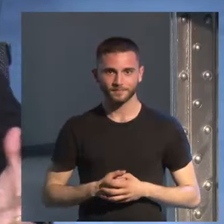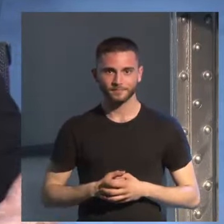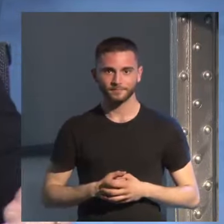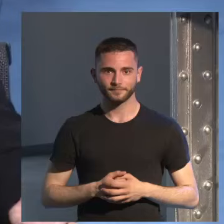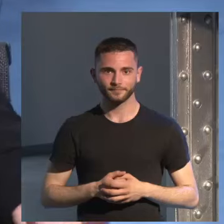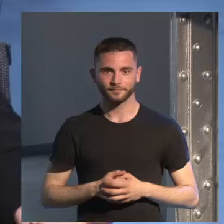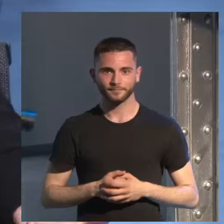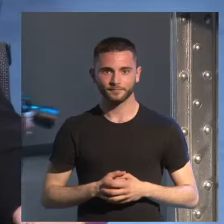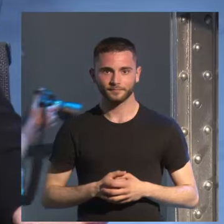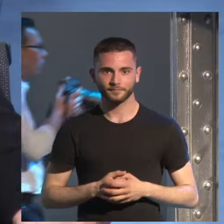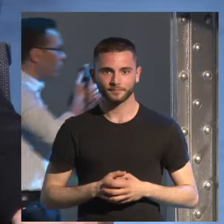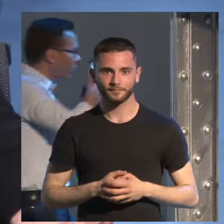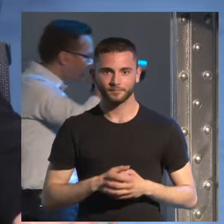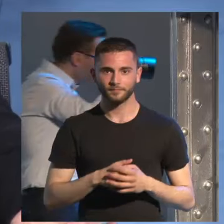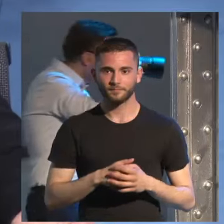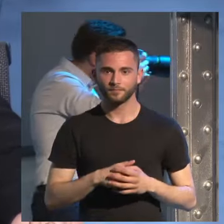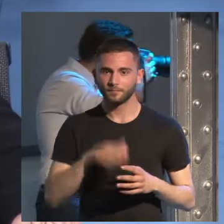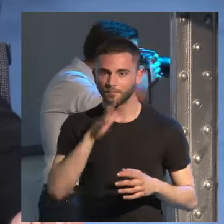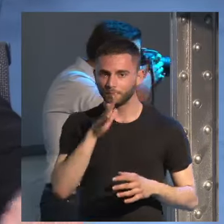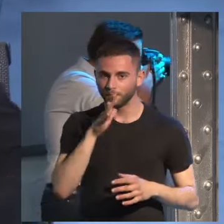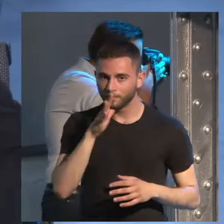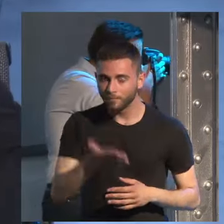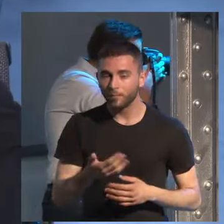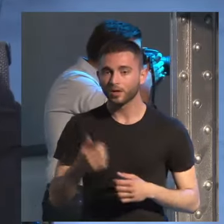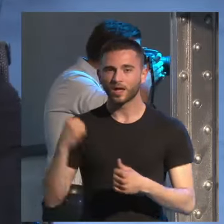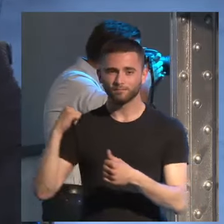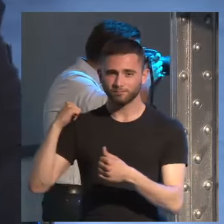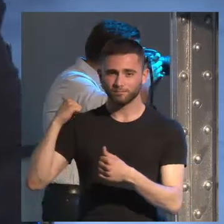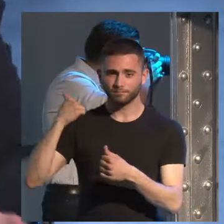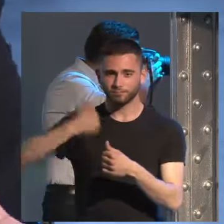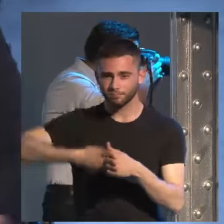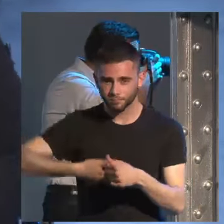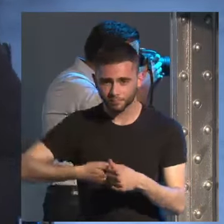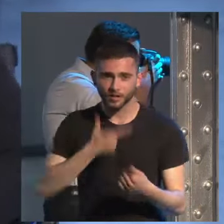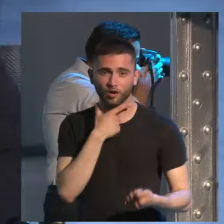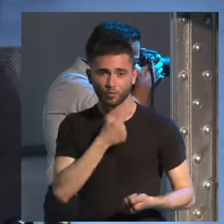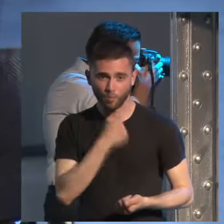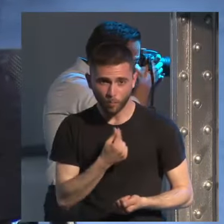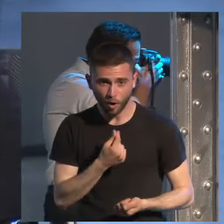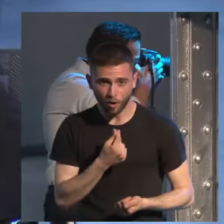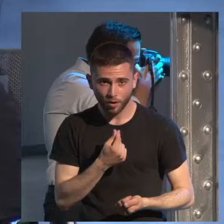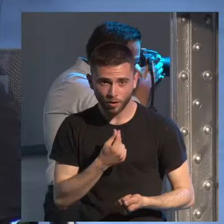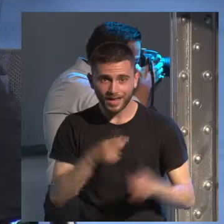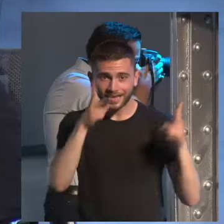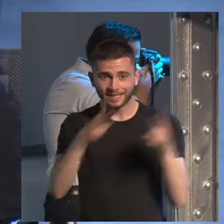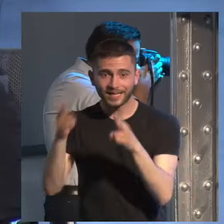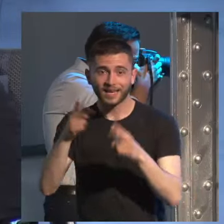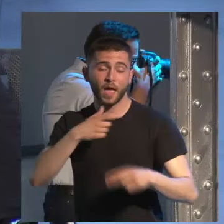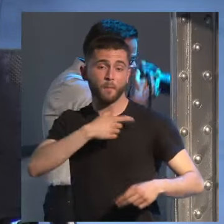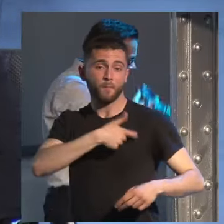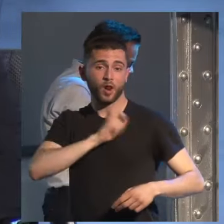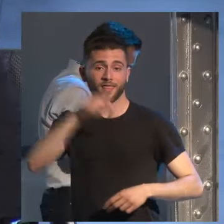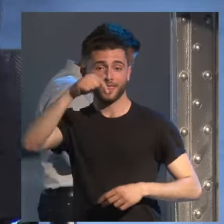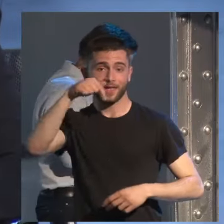Porque yo creo que se dejaron, por ejemplo, ahora después de tantos años se puede decir, pues el humor. Era la primera serie policial que se hacía en